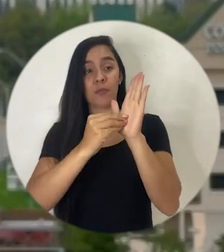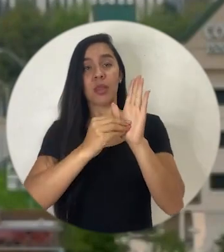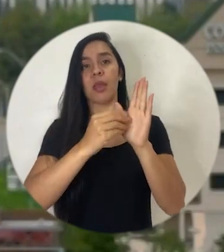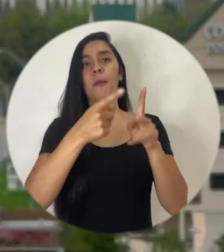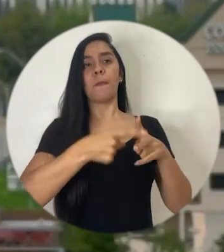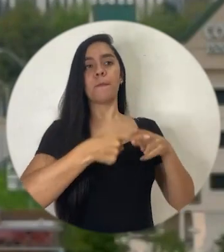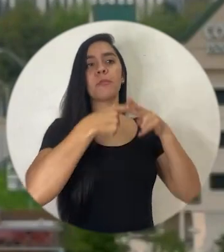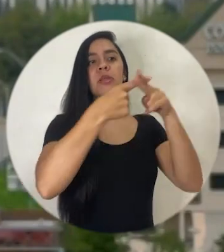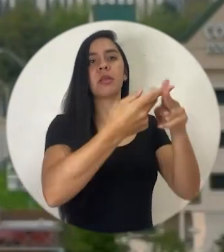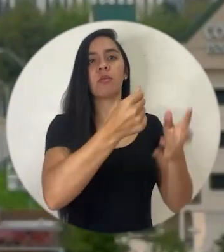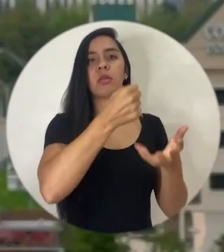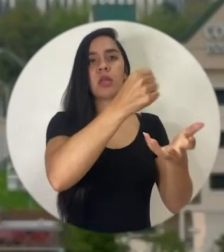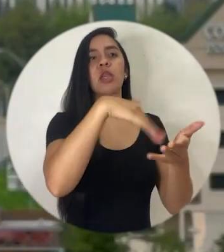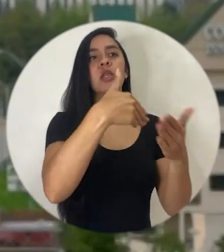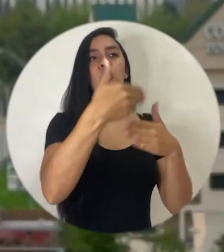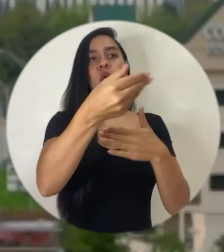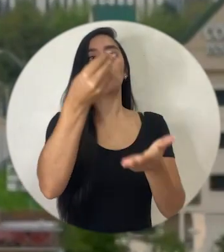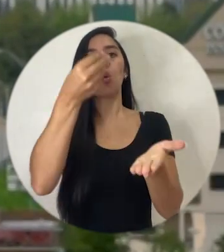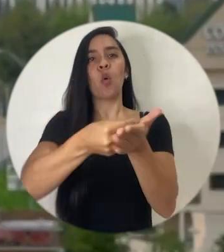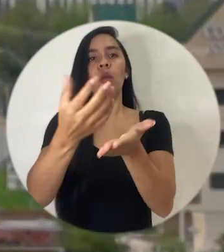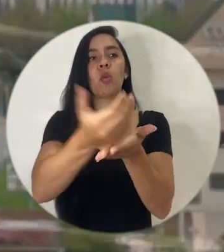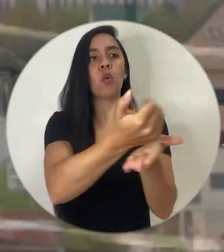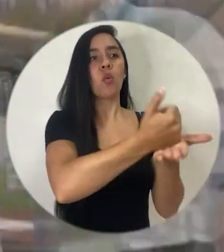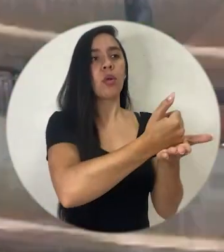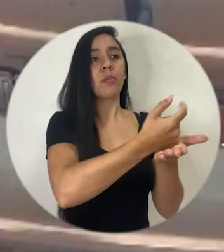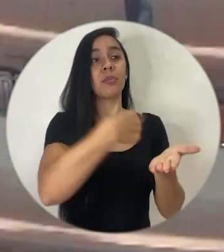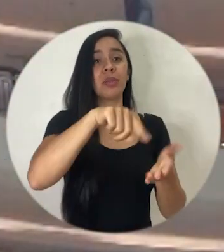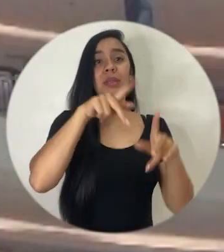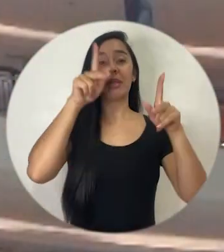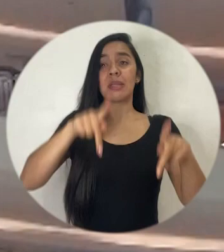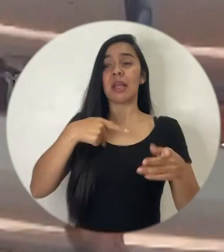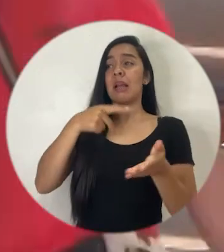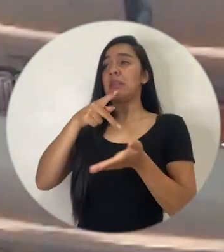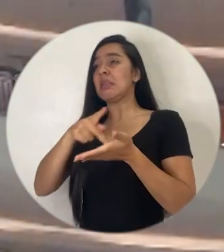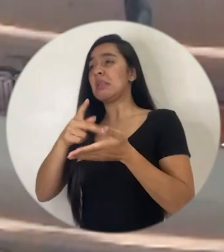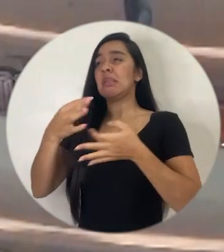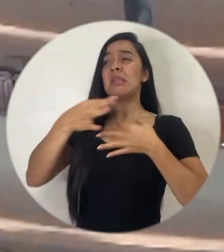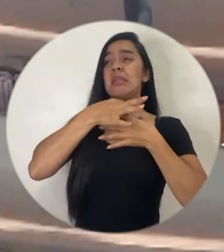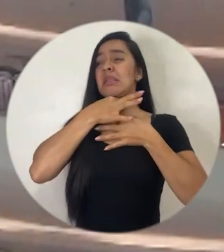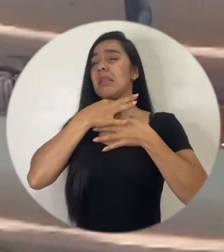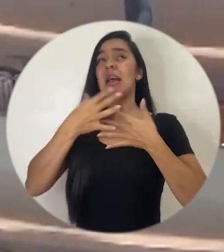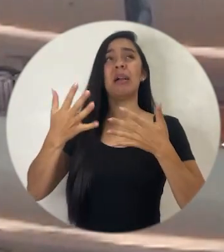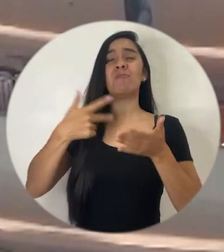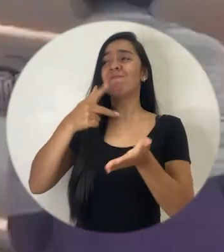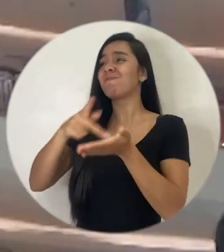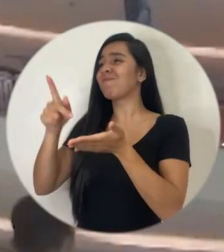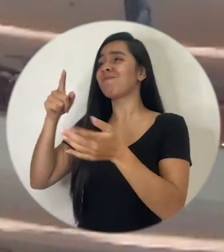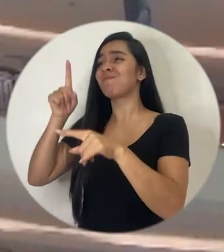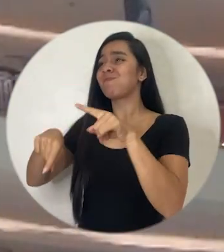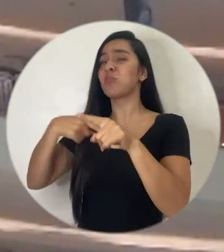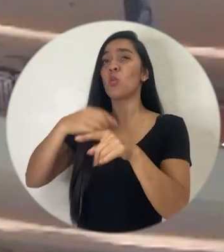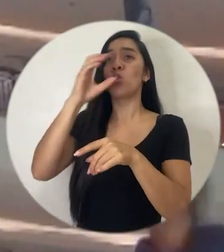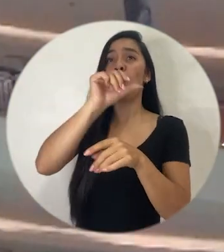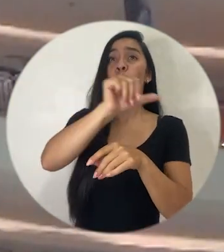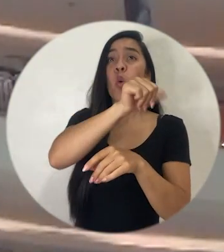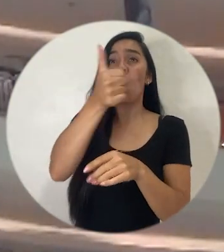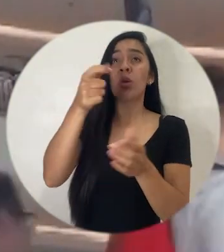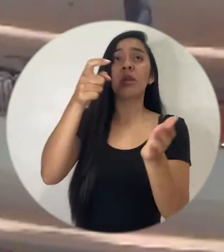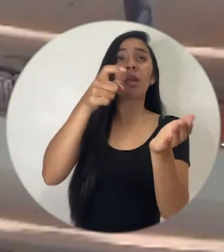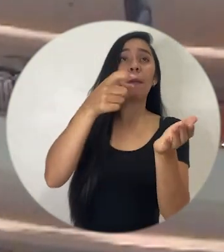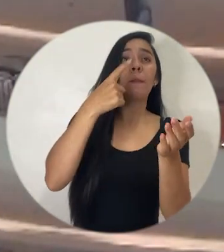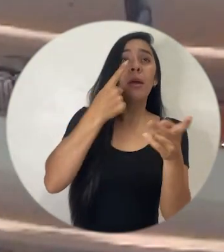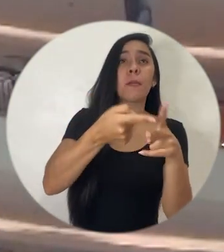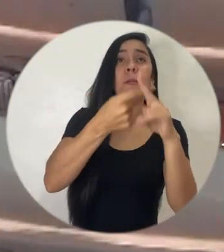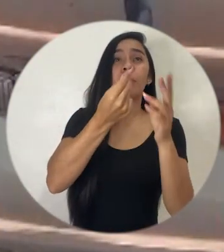el dinero y que lo cobraba así, esas personas ya no tenían opción a crédito por las